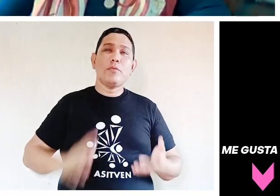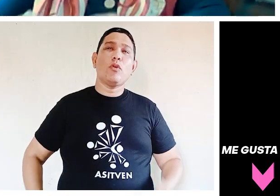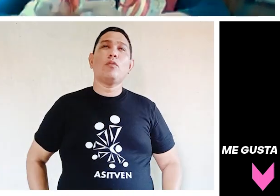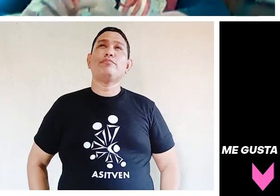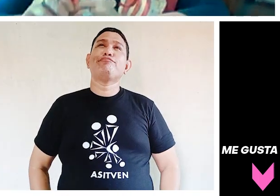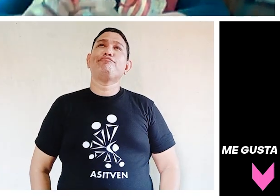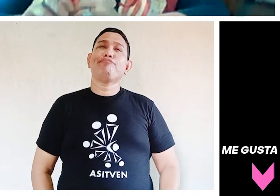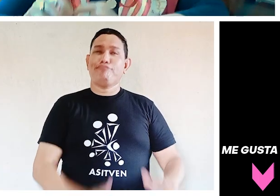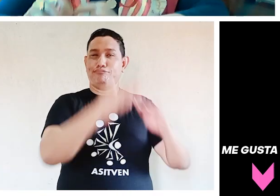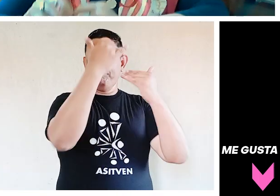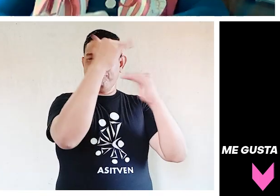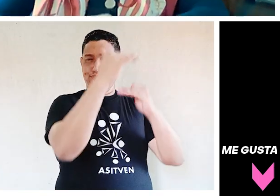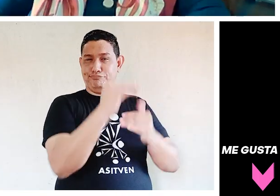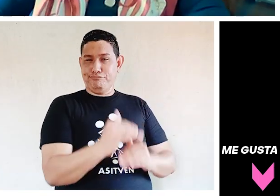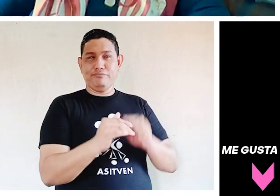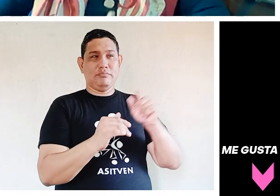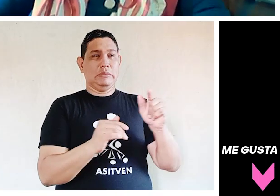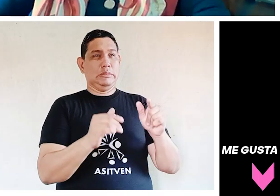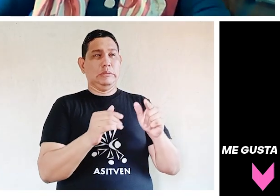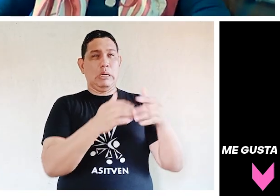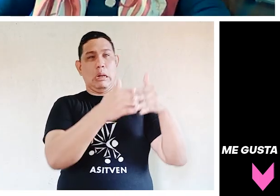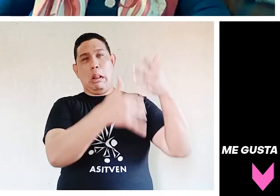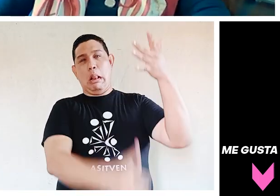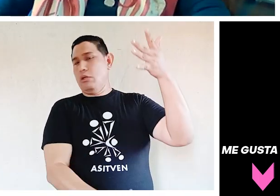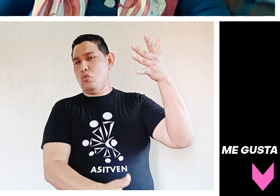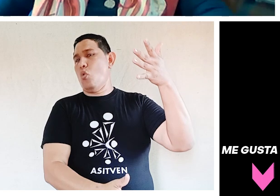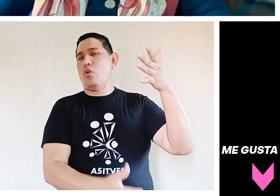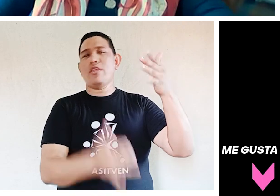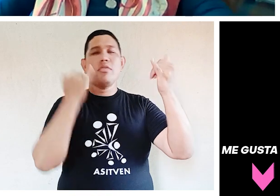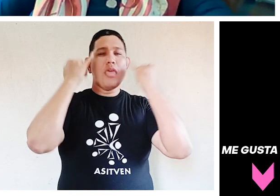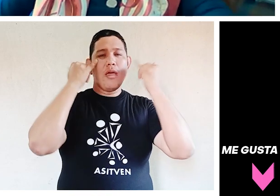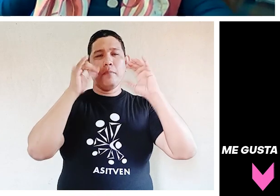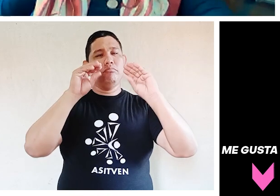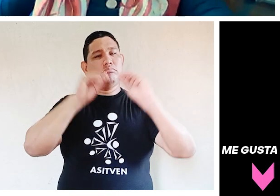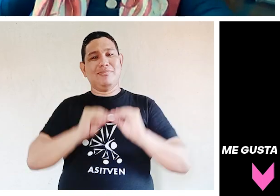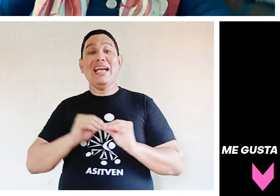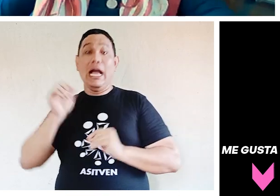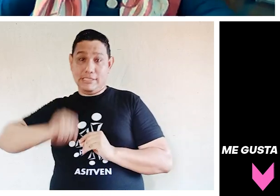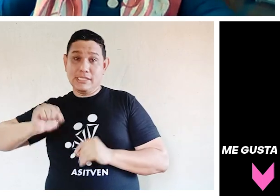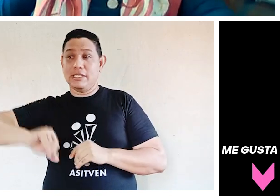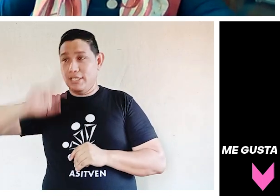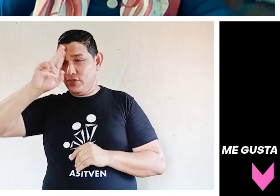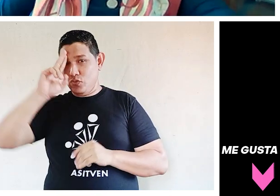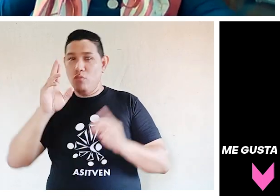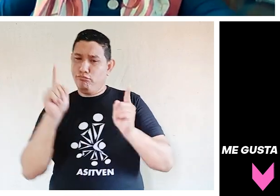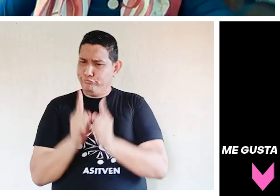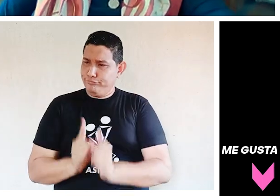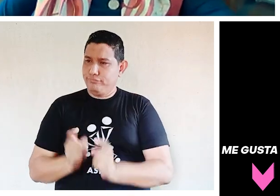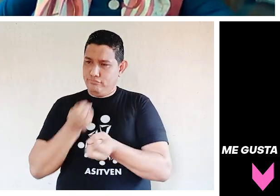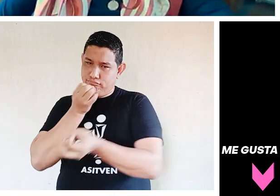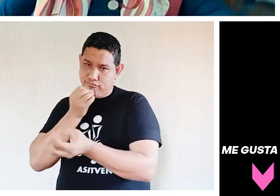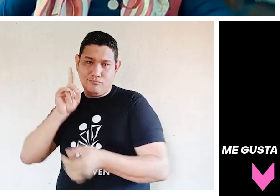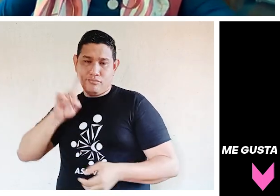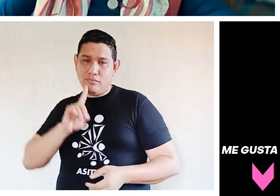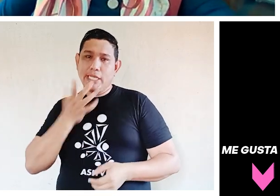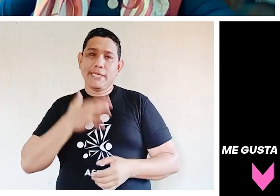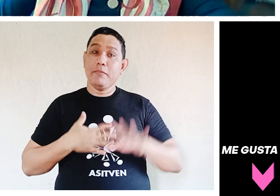Tenemos que ir a ideas más concretas, más específicas. Entonces, en ese tipo de cosas, cuando se habla de seguridad, por ejemplo, se va a